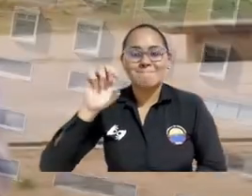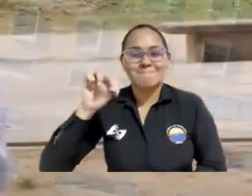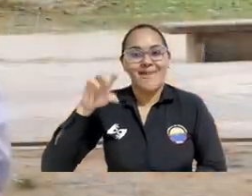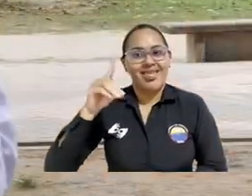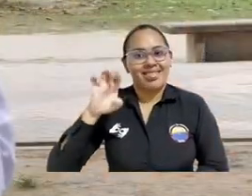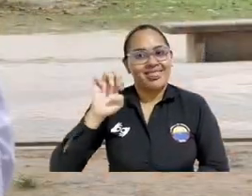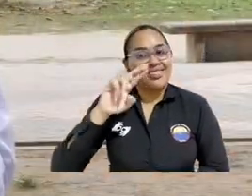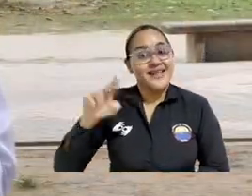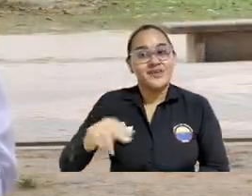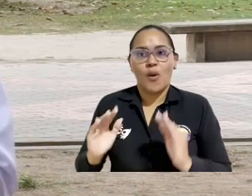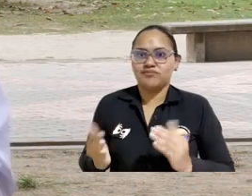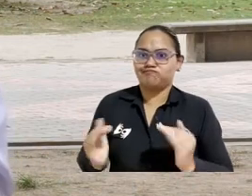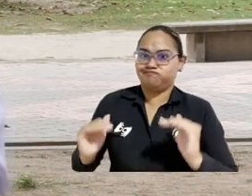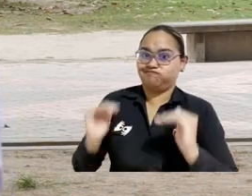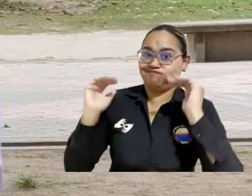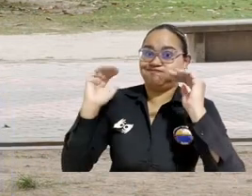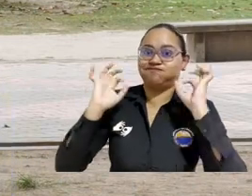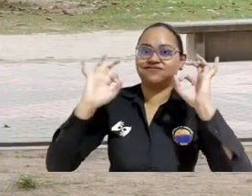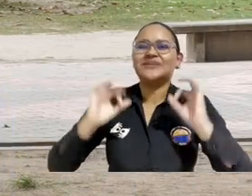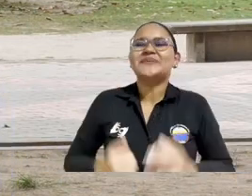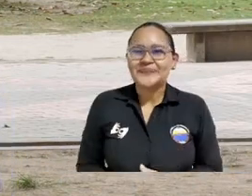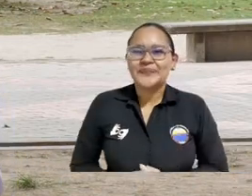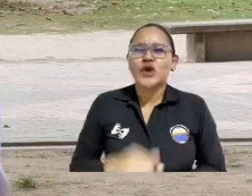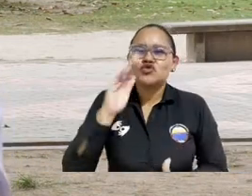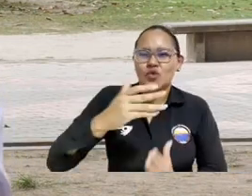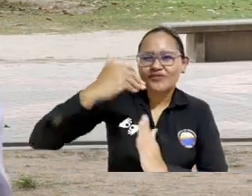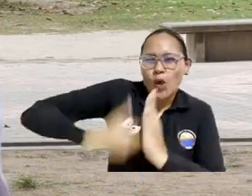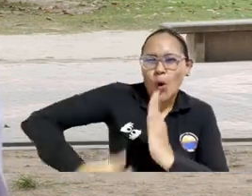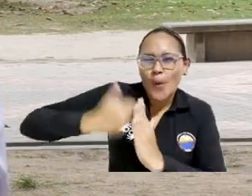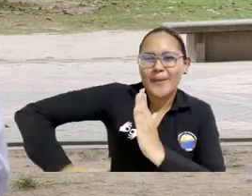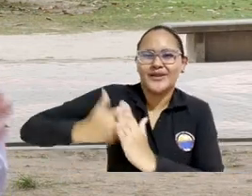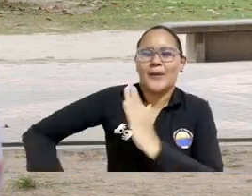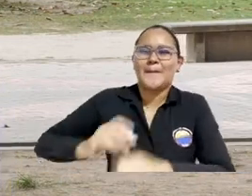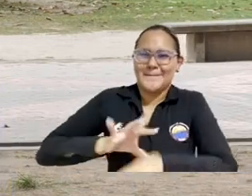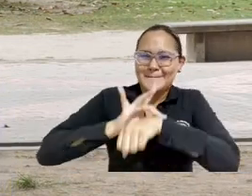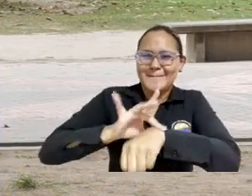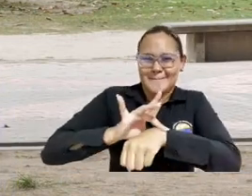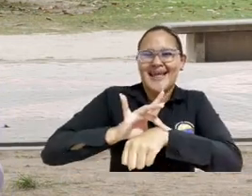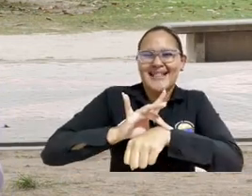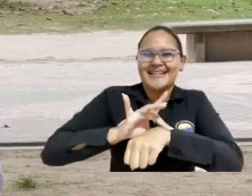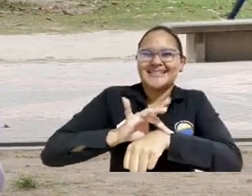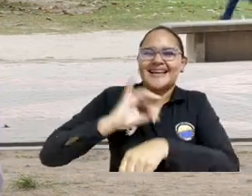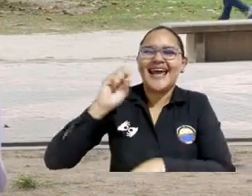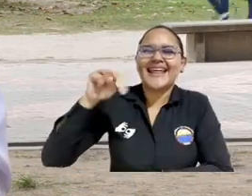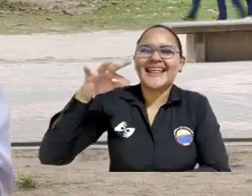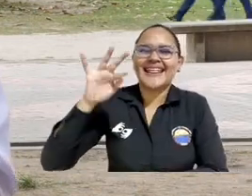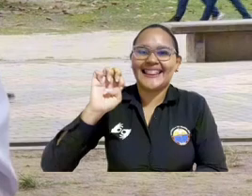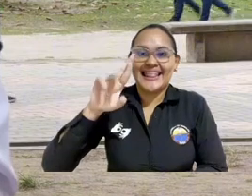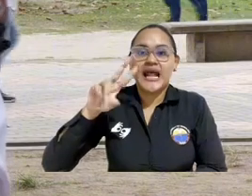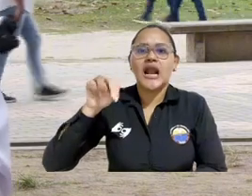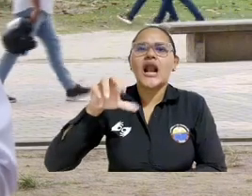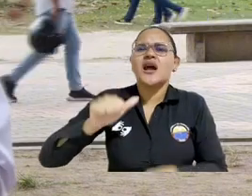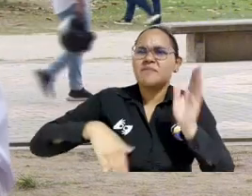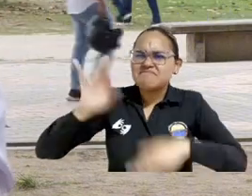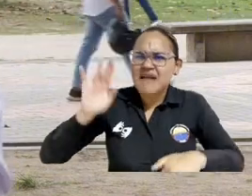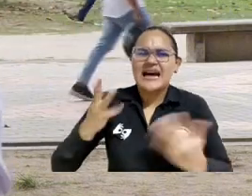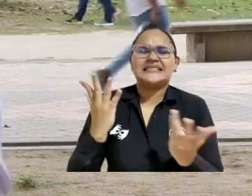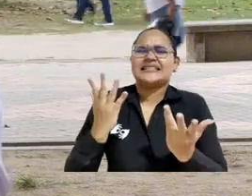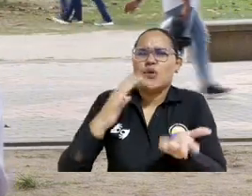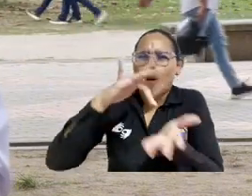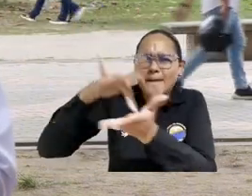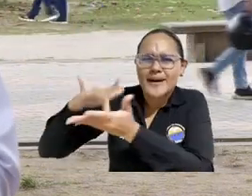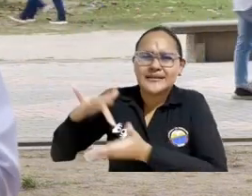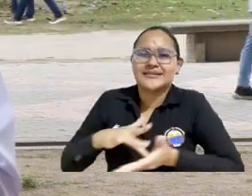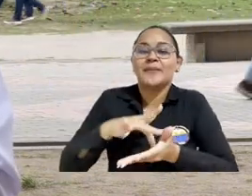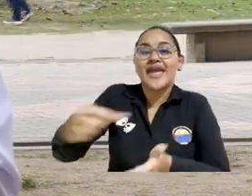nivel. Para la construcción del documento de la especialidad en medicina interna, se tuvo en cuenta la participación